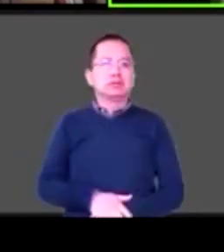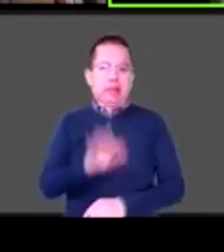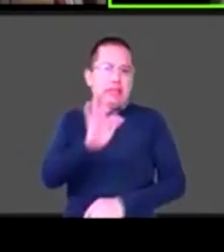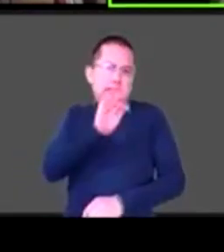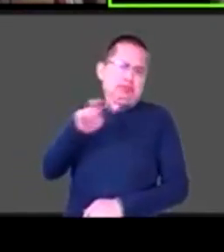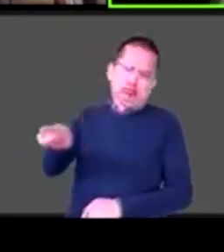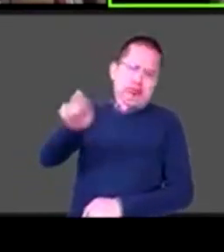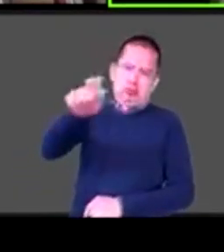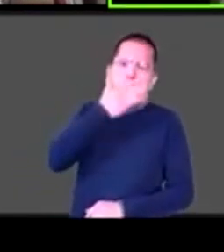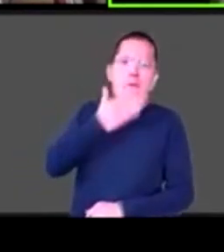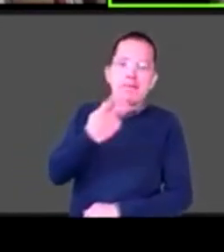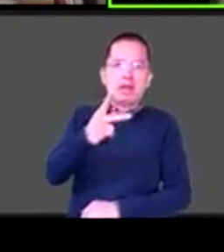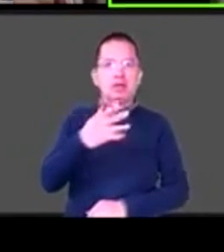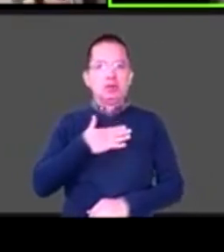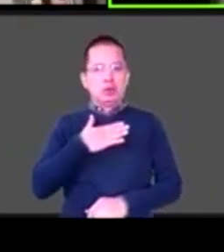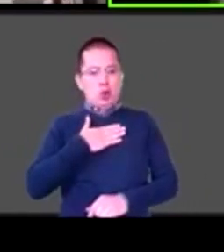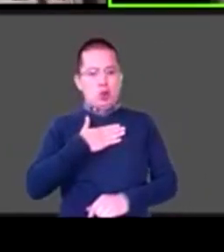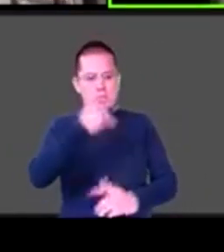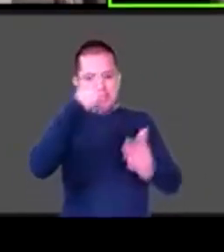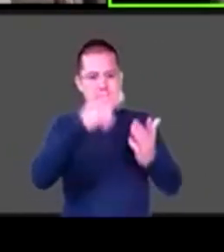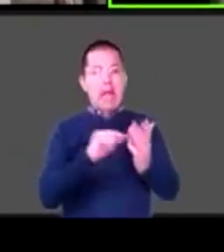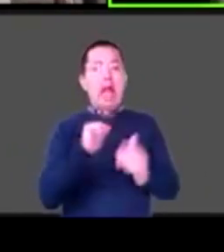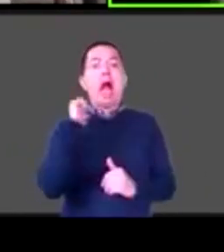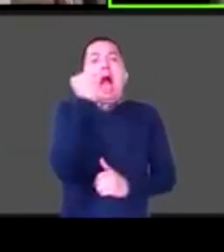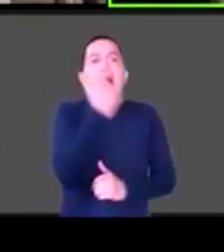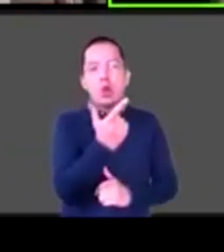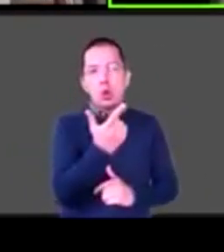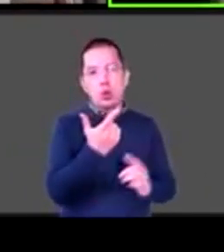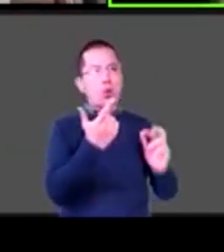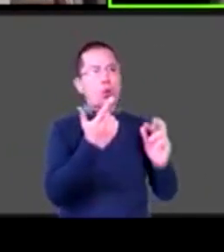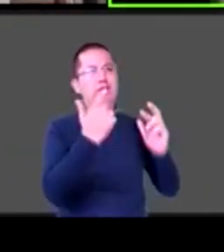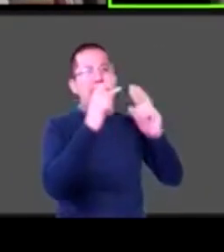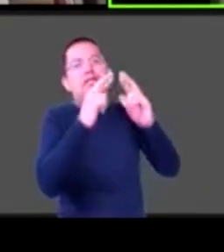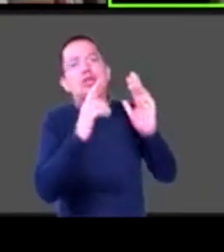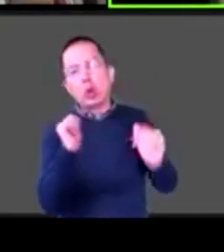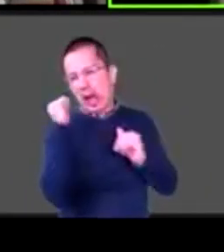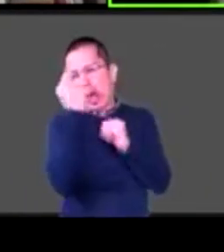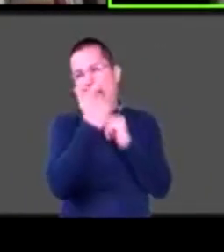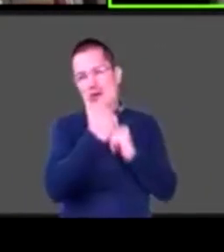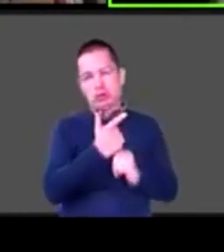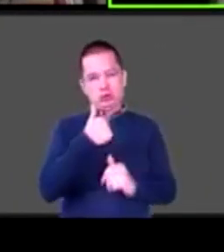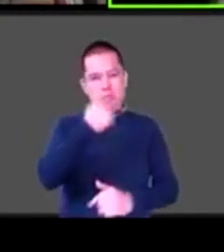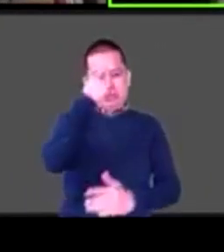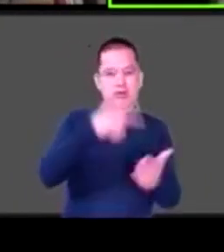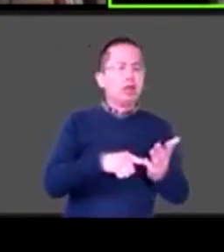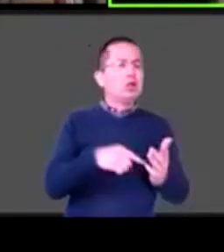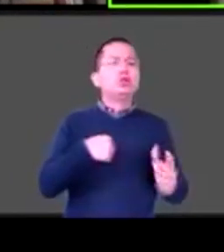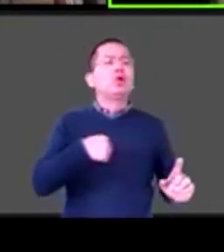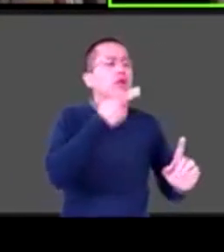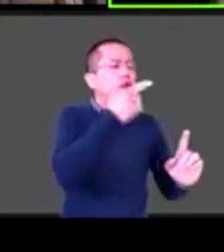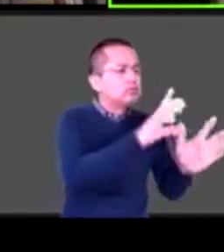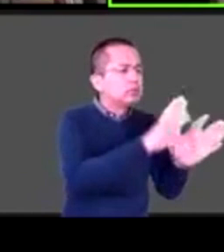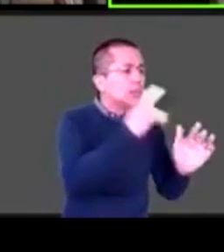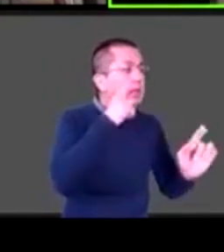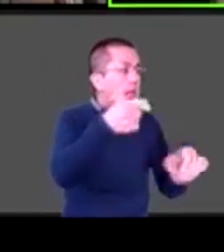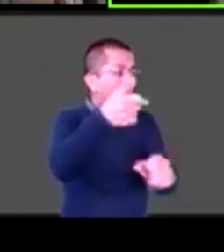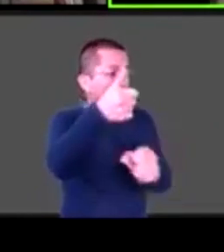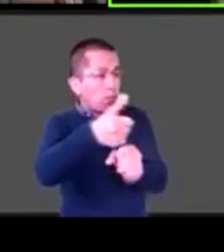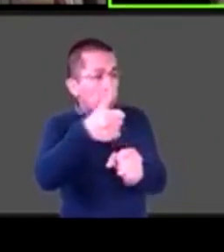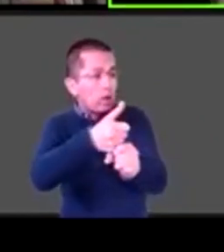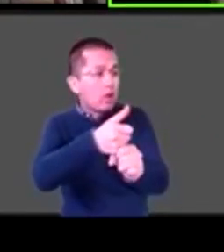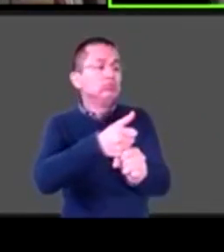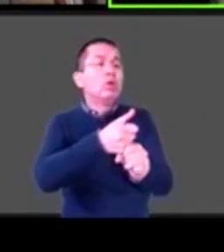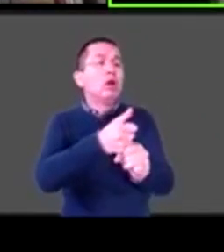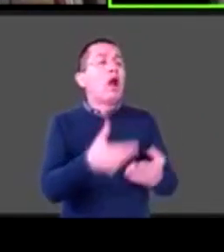Entonces, pues nosotros, yo le digo a Alan que su abuelo está en el cielo y está en nuestro corazón al mismo tiempo. Eso le ha gustado